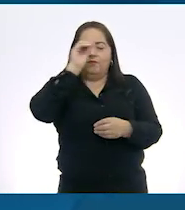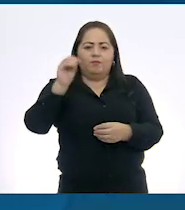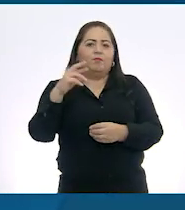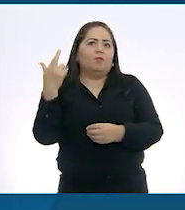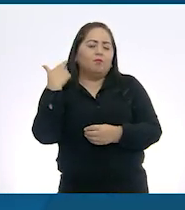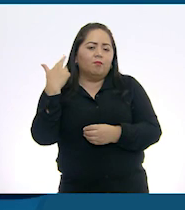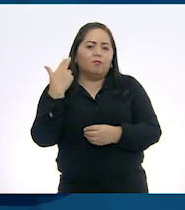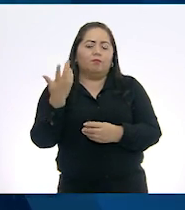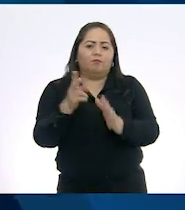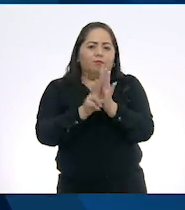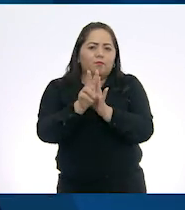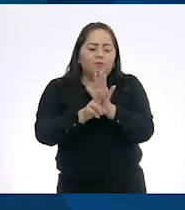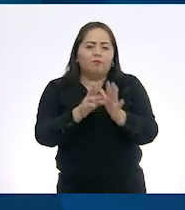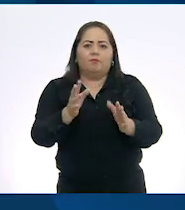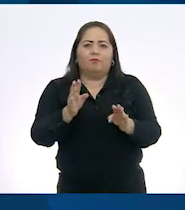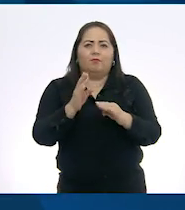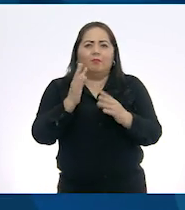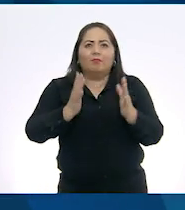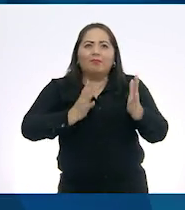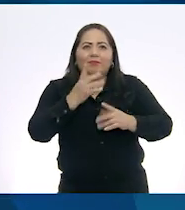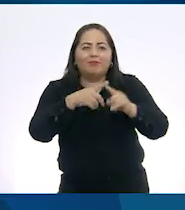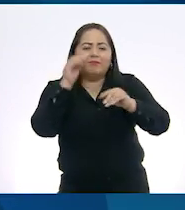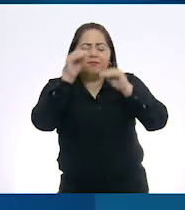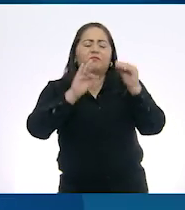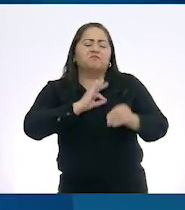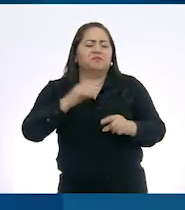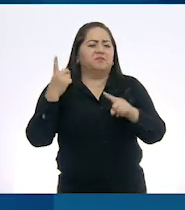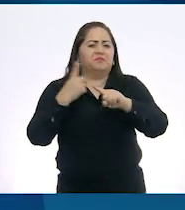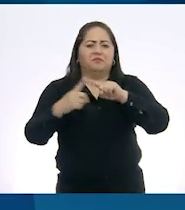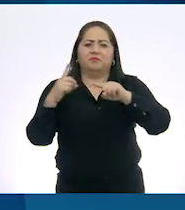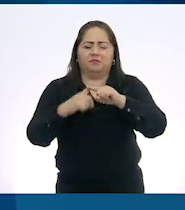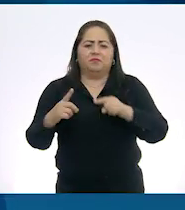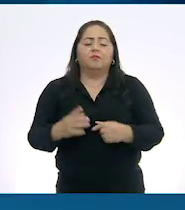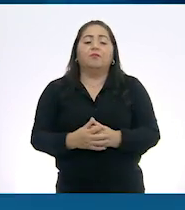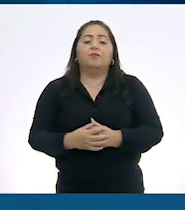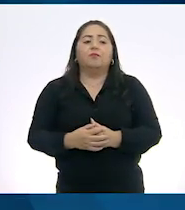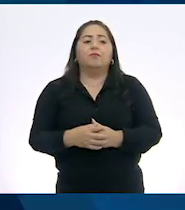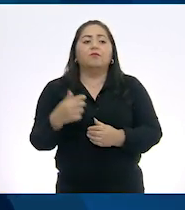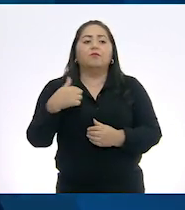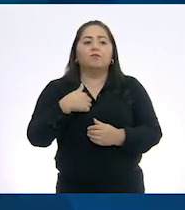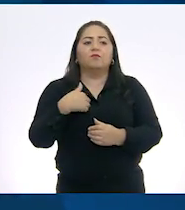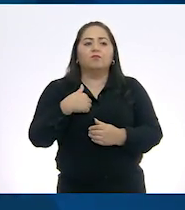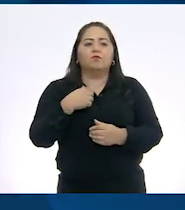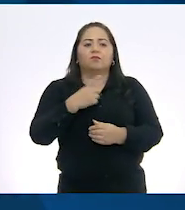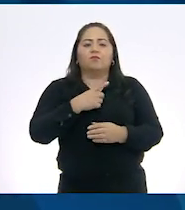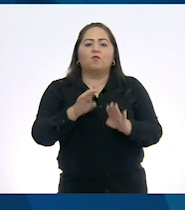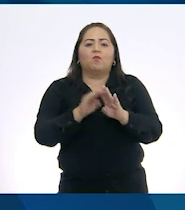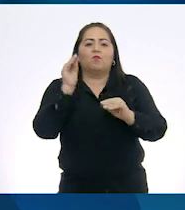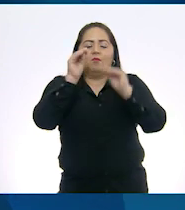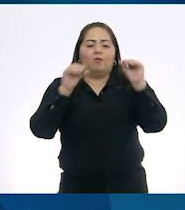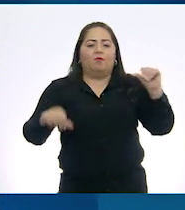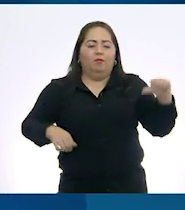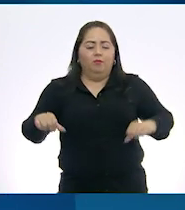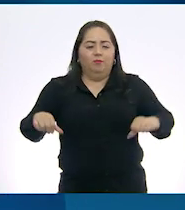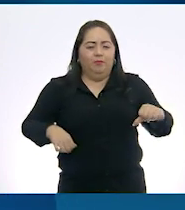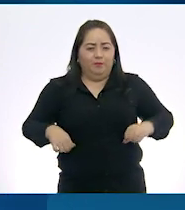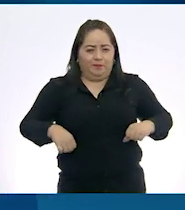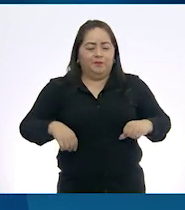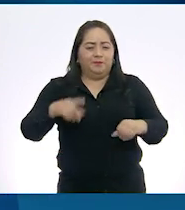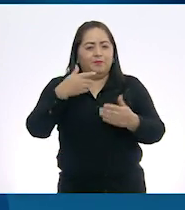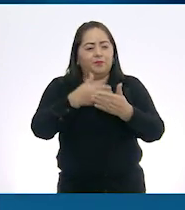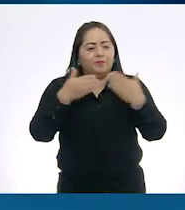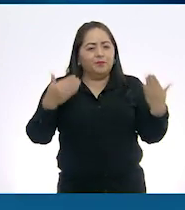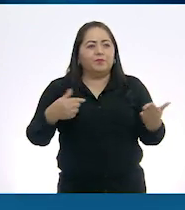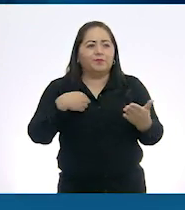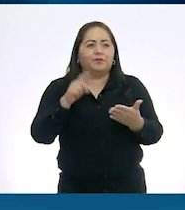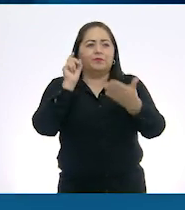audios, vídeos, animaciones, etc. Yo os voy a explicar las actividades. Así que le